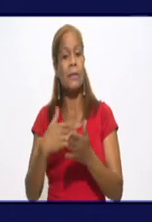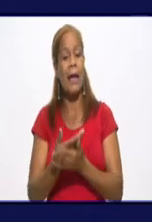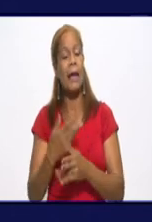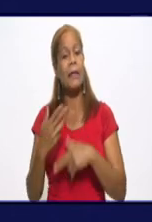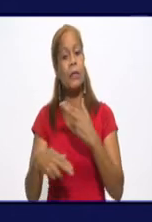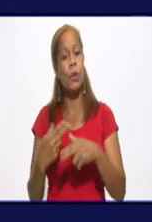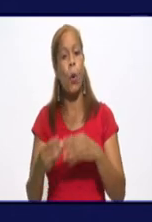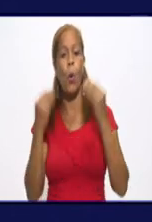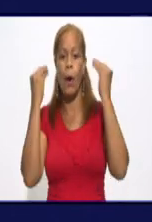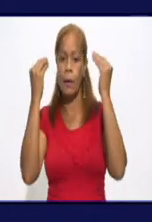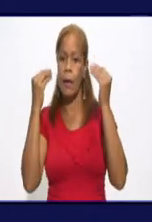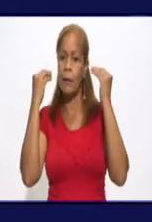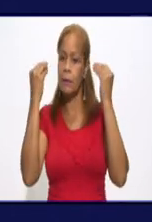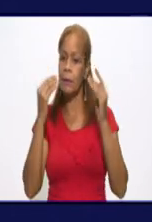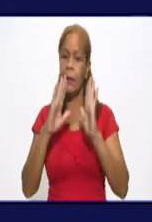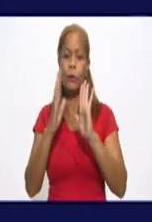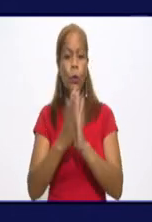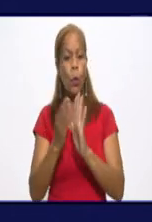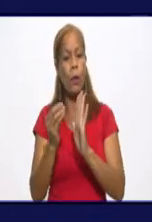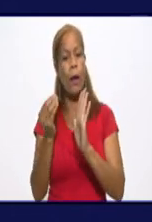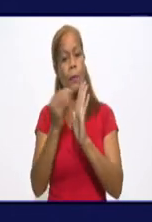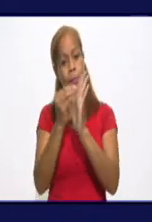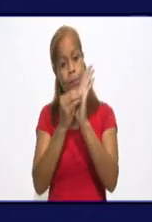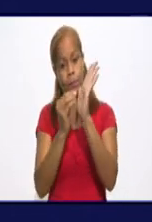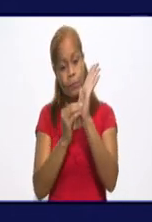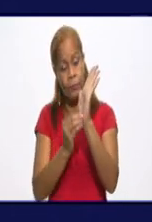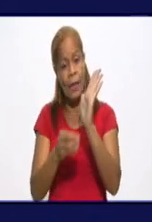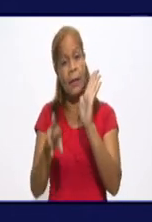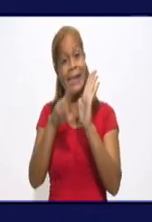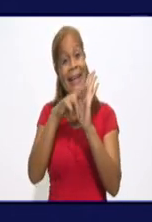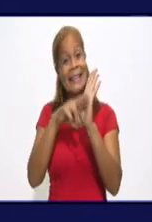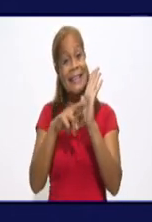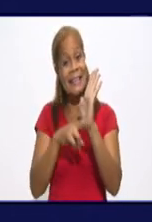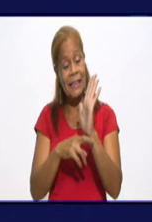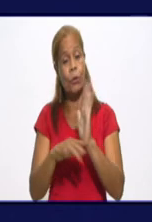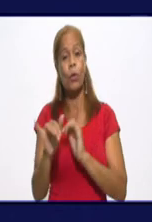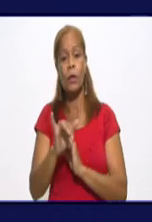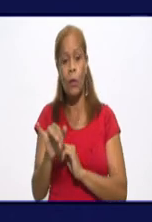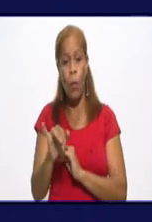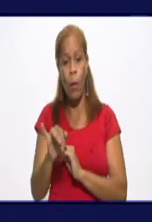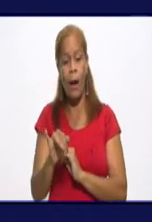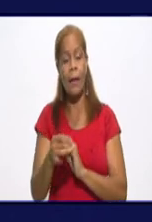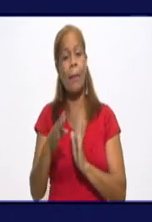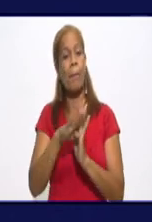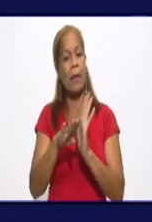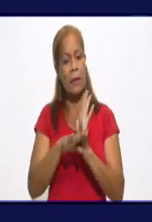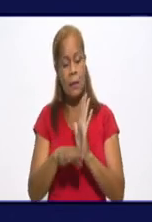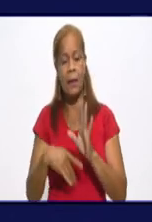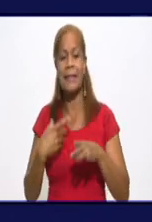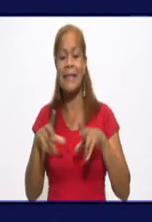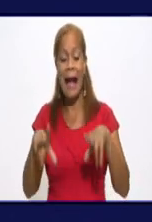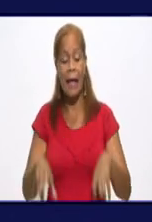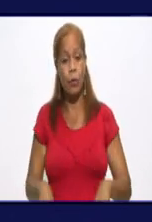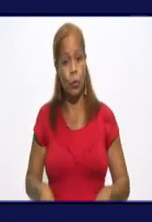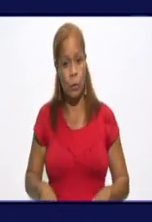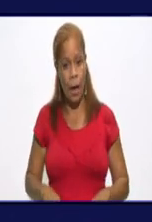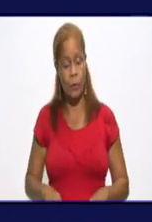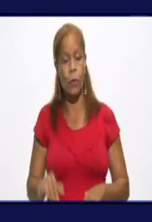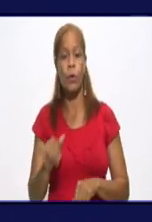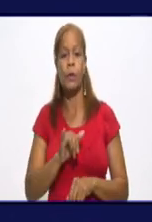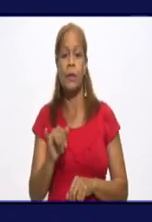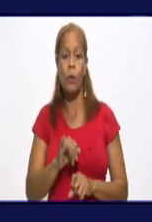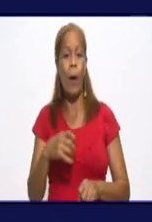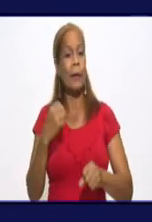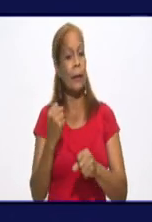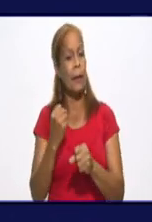en todas esas direcciones y se están tomando medidas que tendrán un impacto, yo diría que favorable en Bayamo. No es centra del papel de